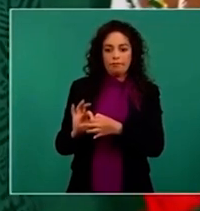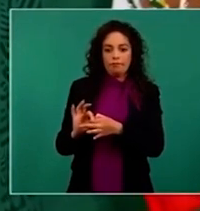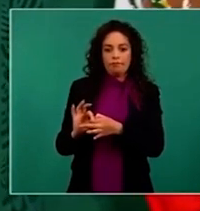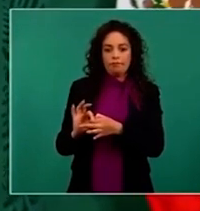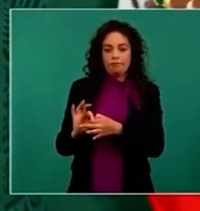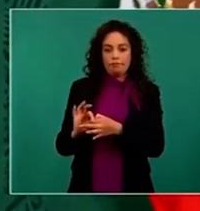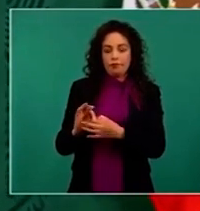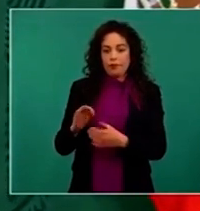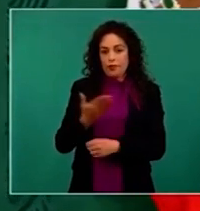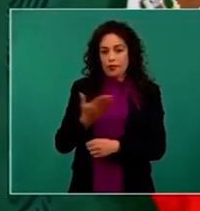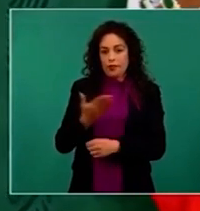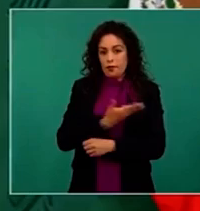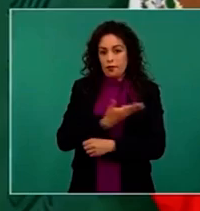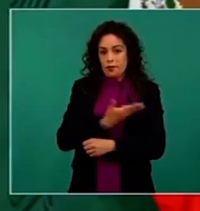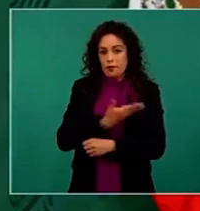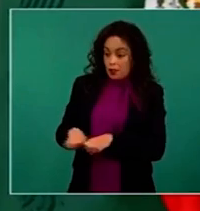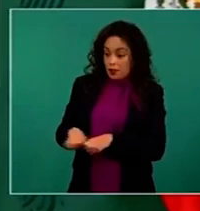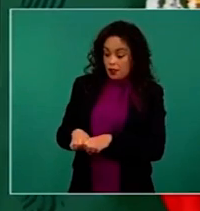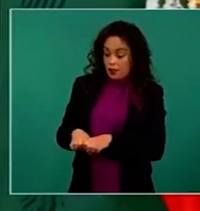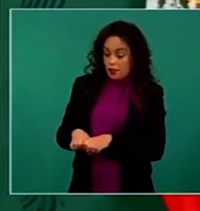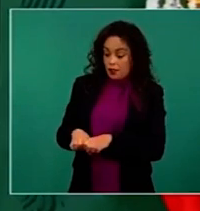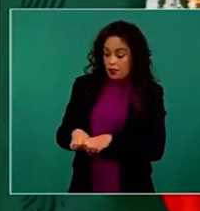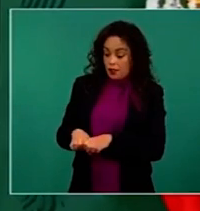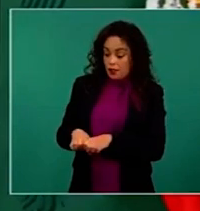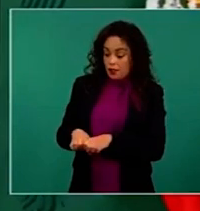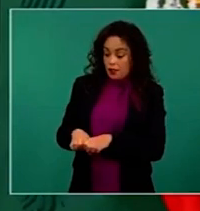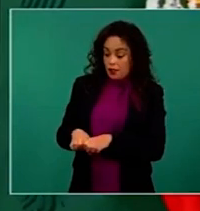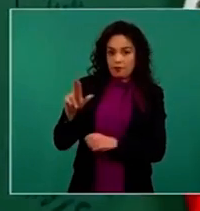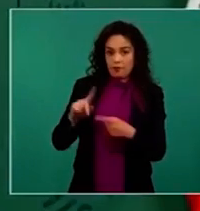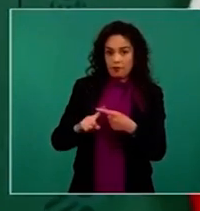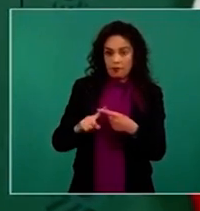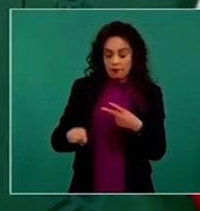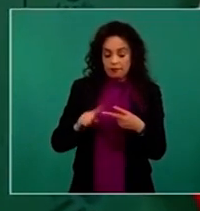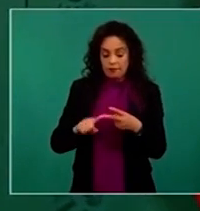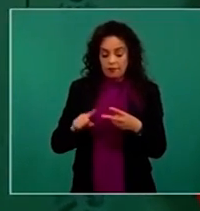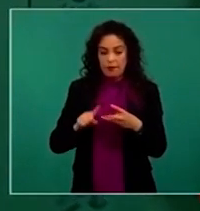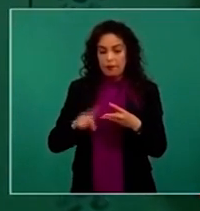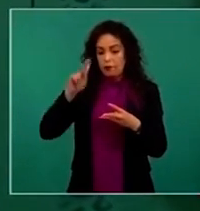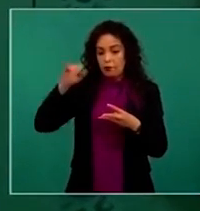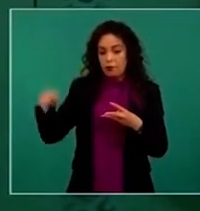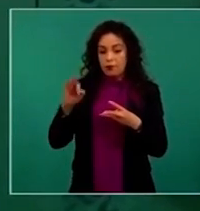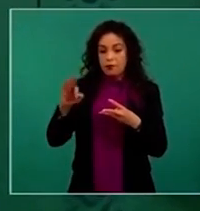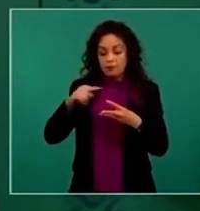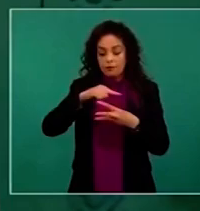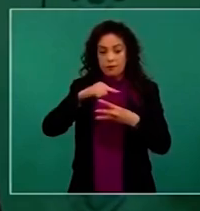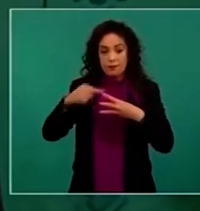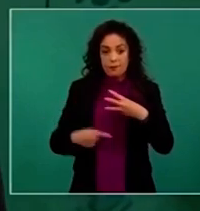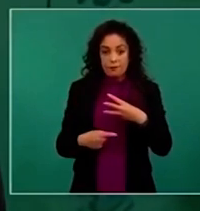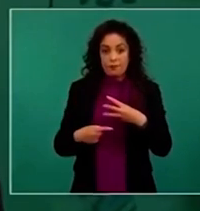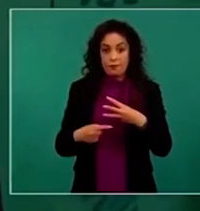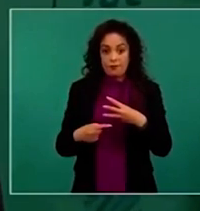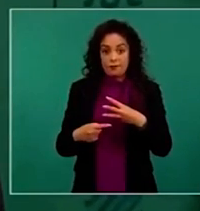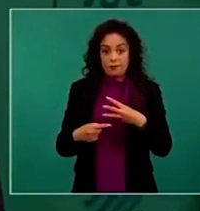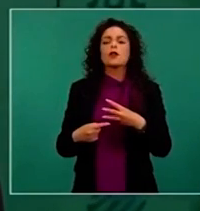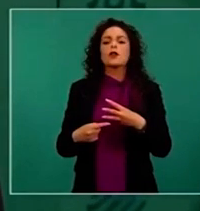Ejecutivo y también el Poder Judicial nos están ayudando. Entonces, nos